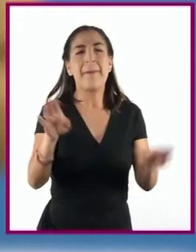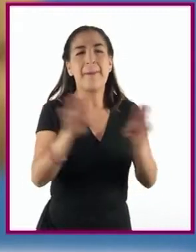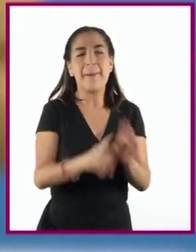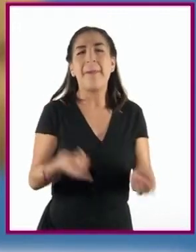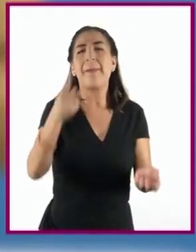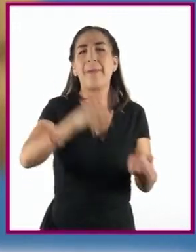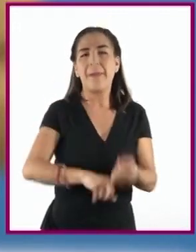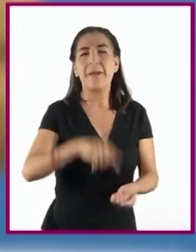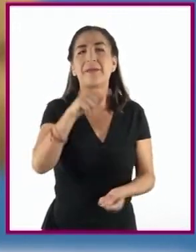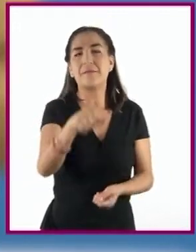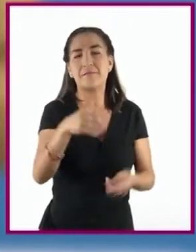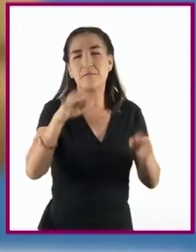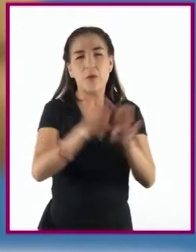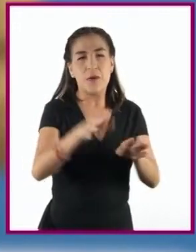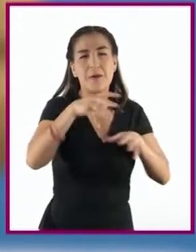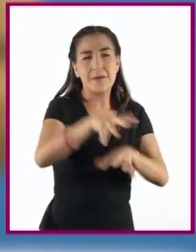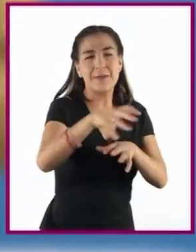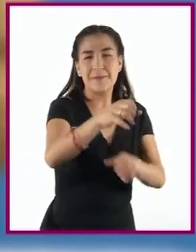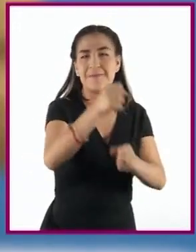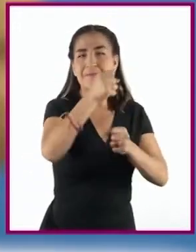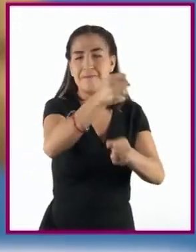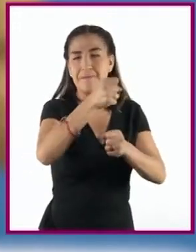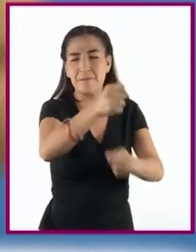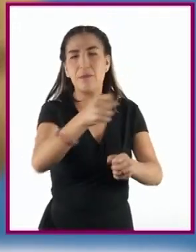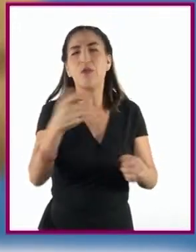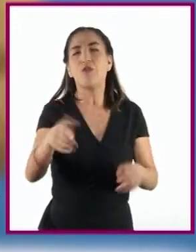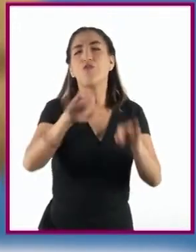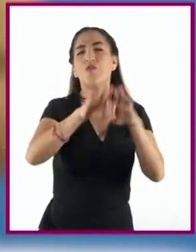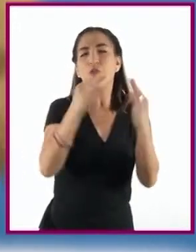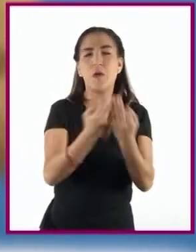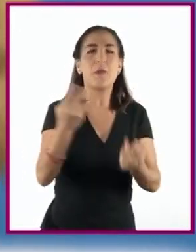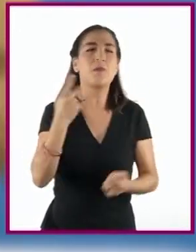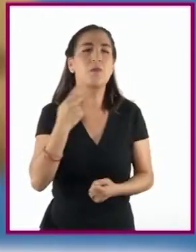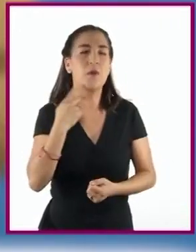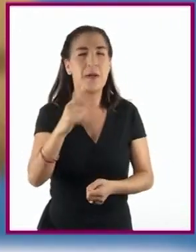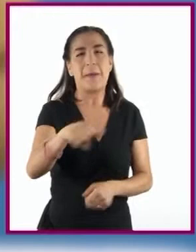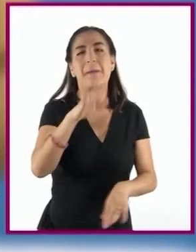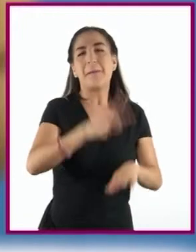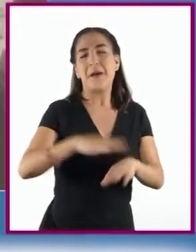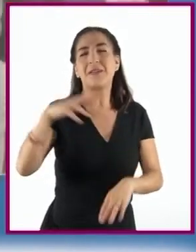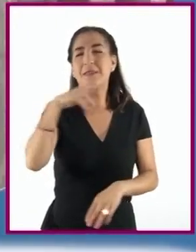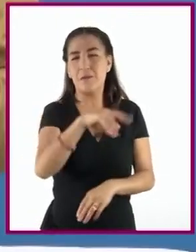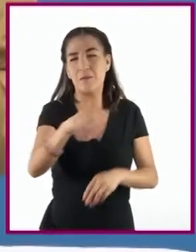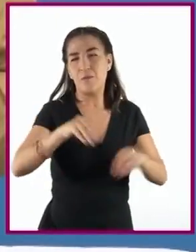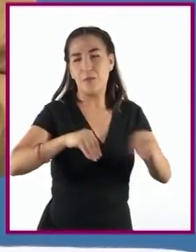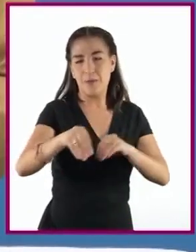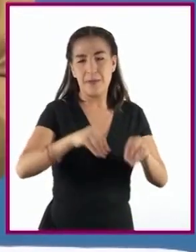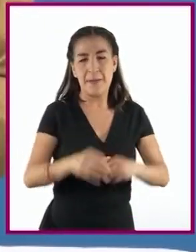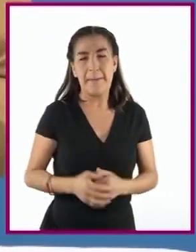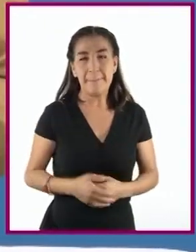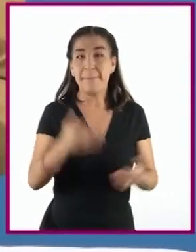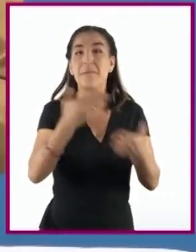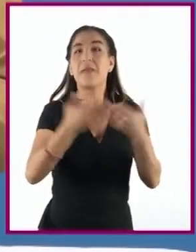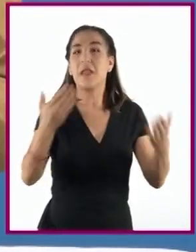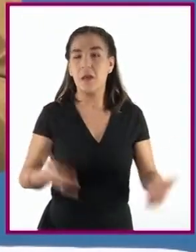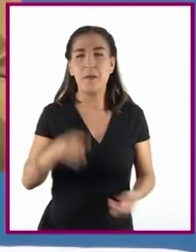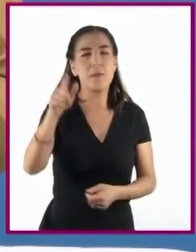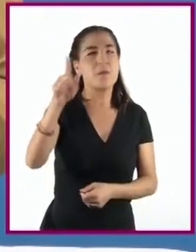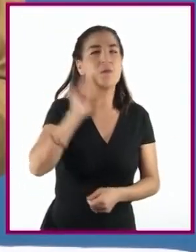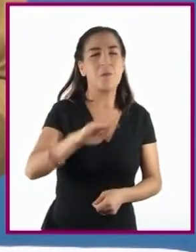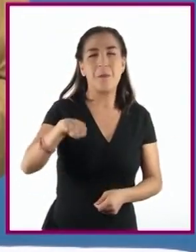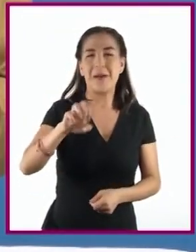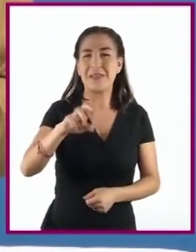Las grandes manifestaciones fueron una de las armas políticas más eficaces del movimiento. Ahora, el de Mercedes